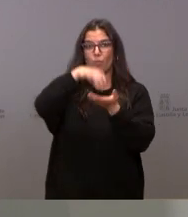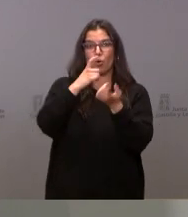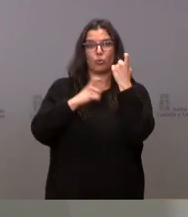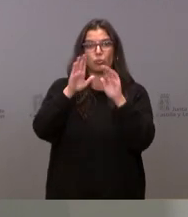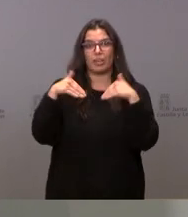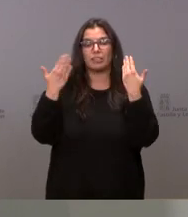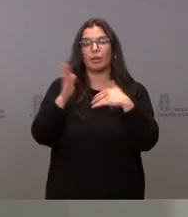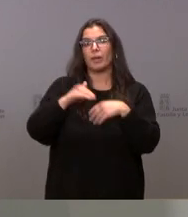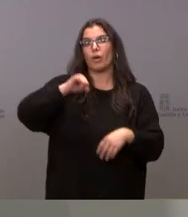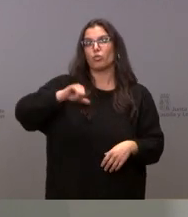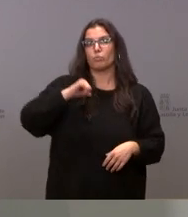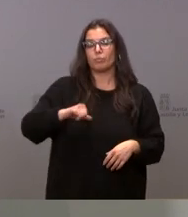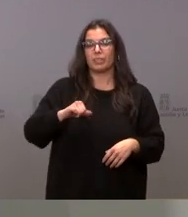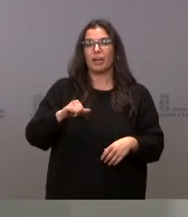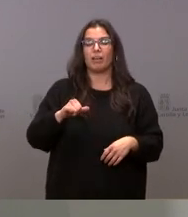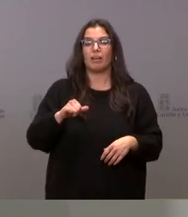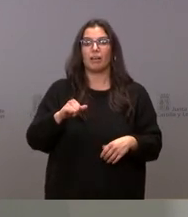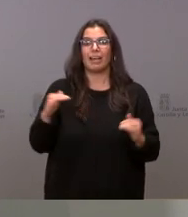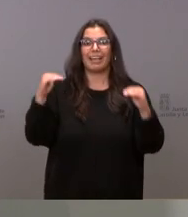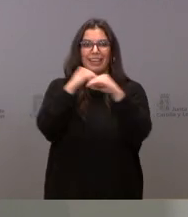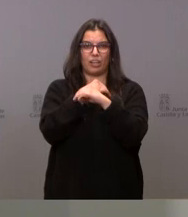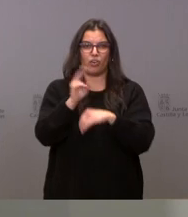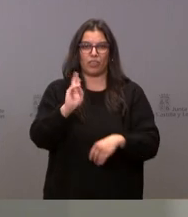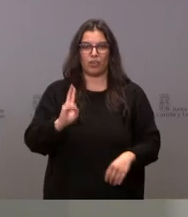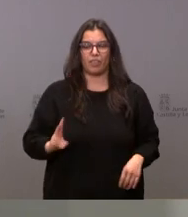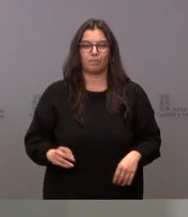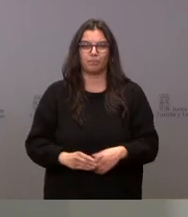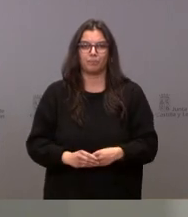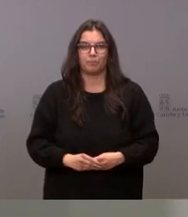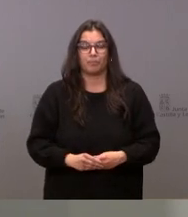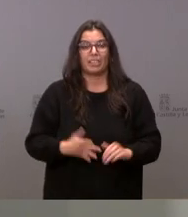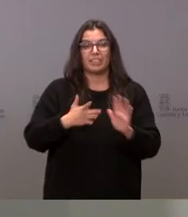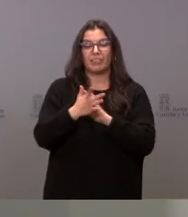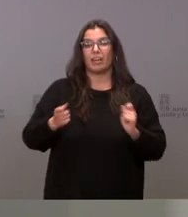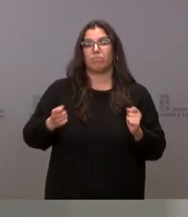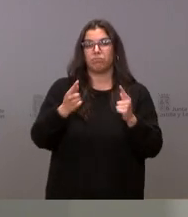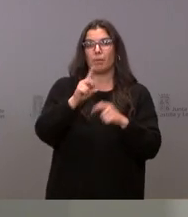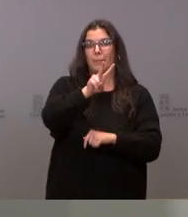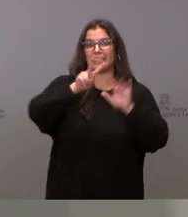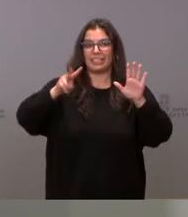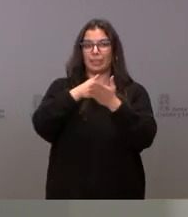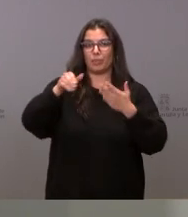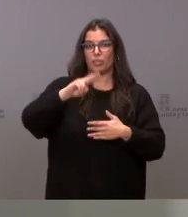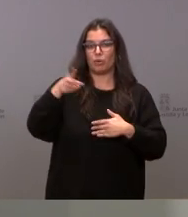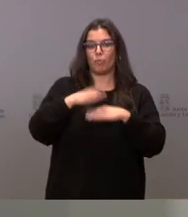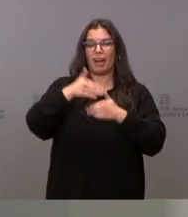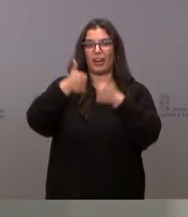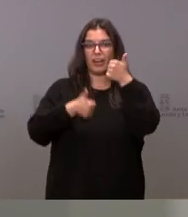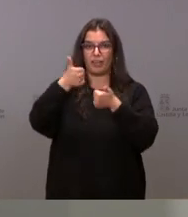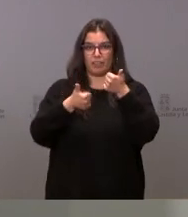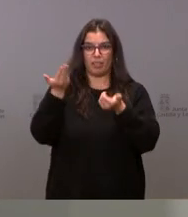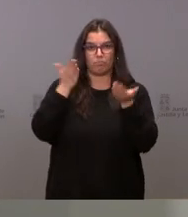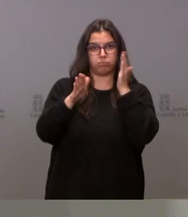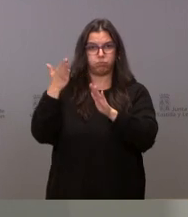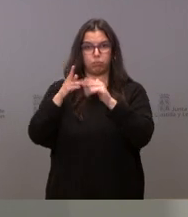para el Hospital Clínico Universitario de Valladolid. Se trata de un gasto de 27 millones de euros para la licitación de las obras de